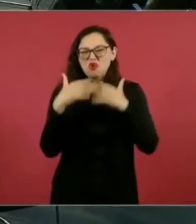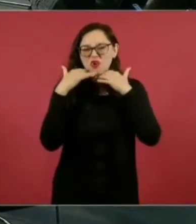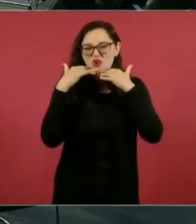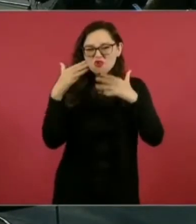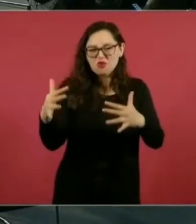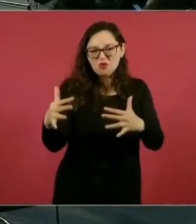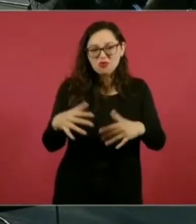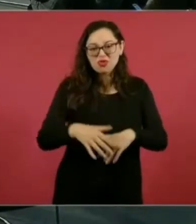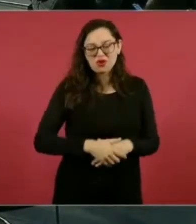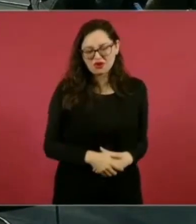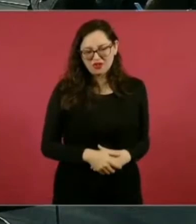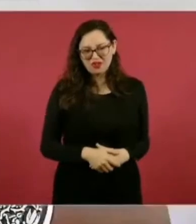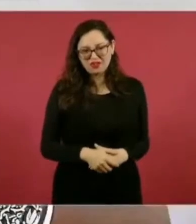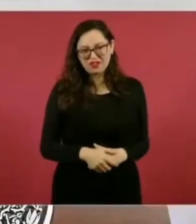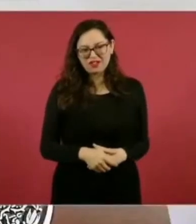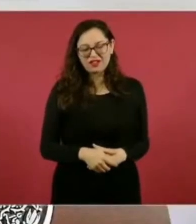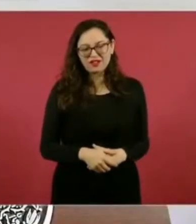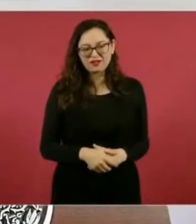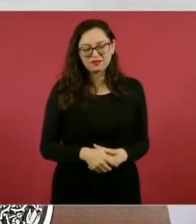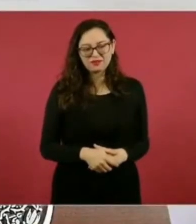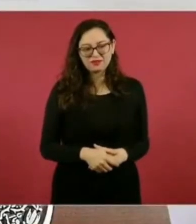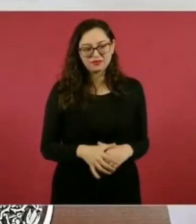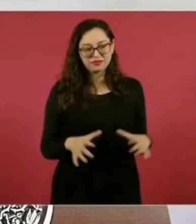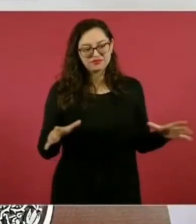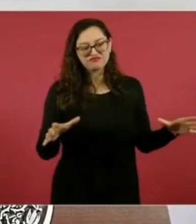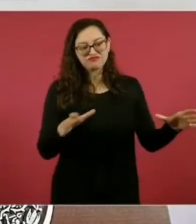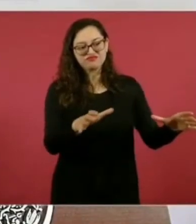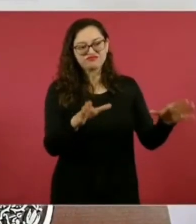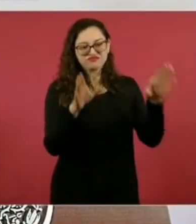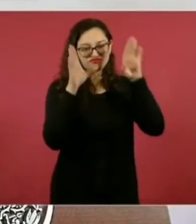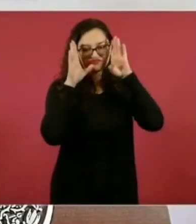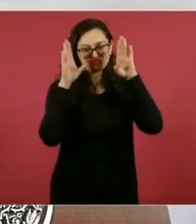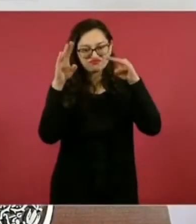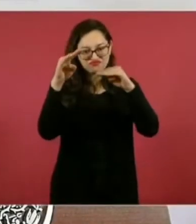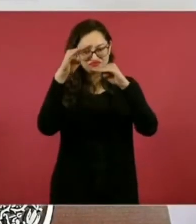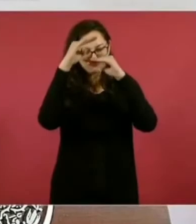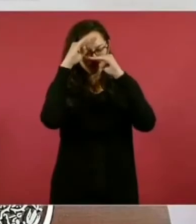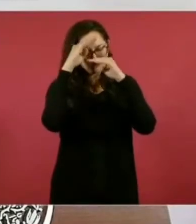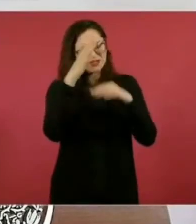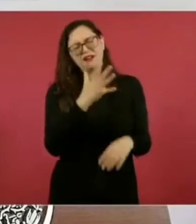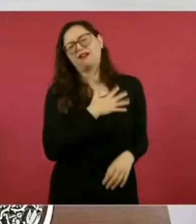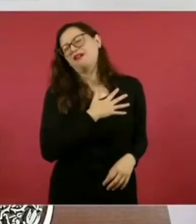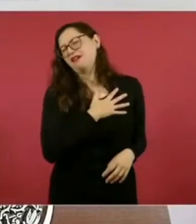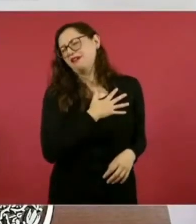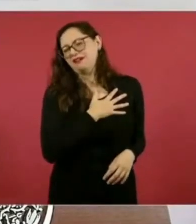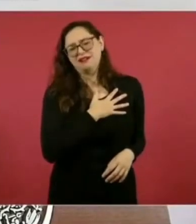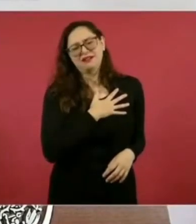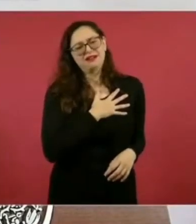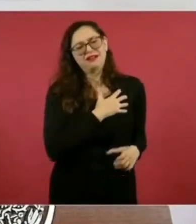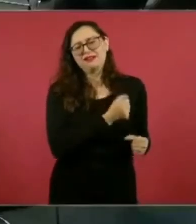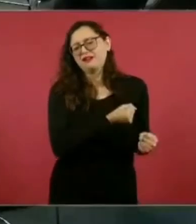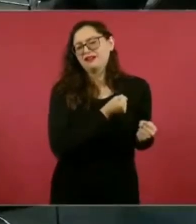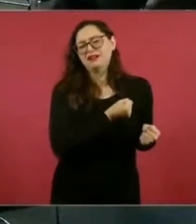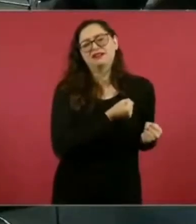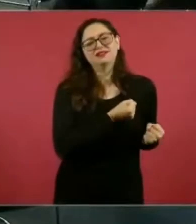ídolo de los conservadores mexicanos. Por eso,